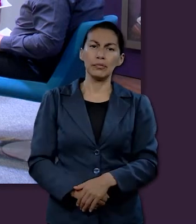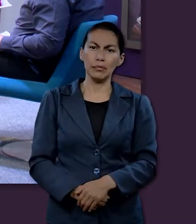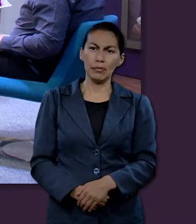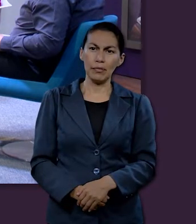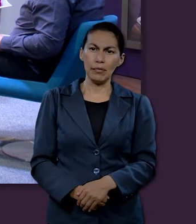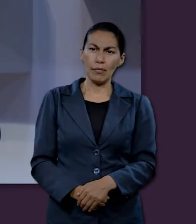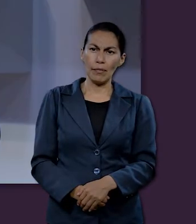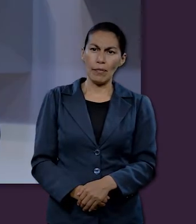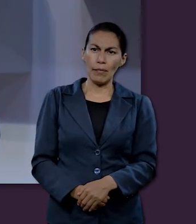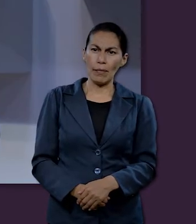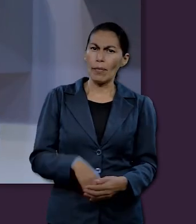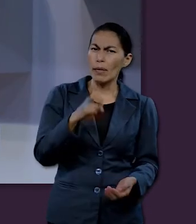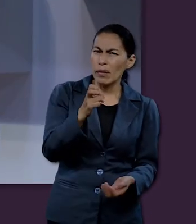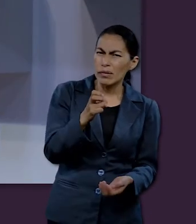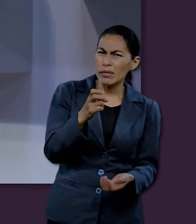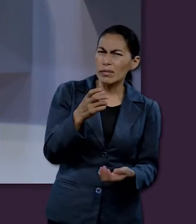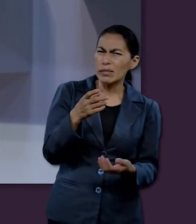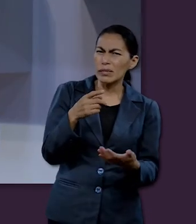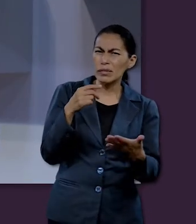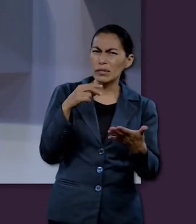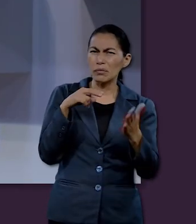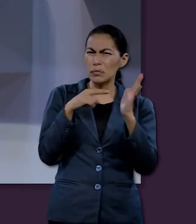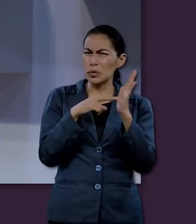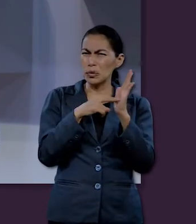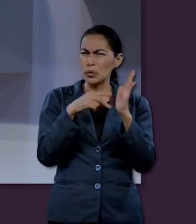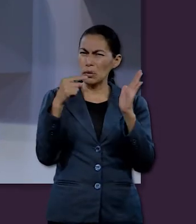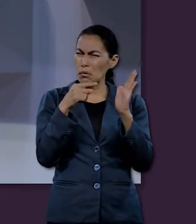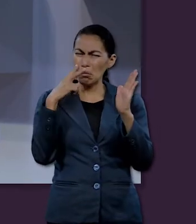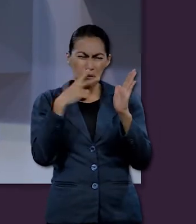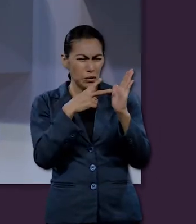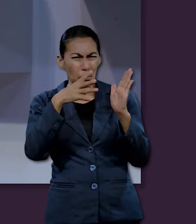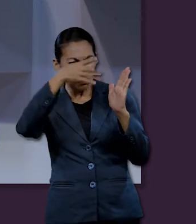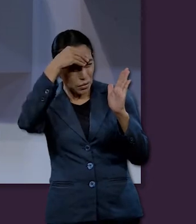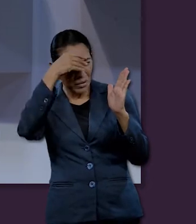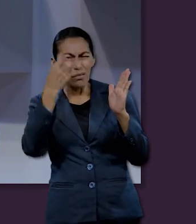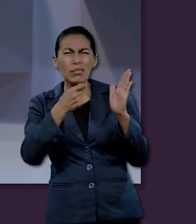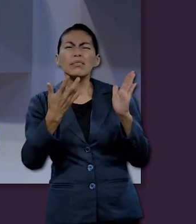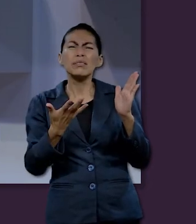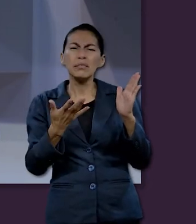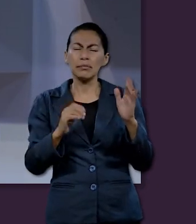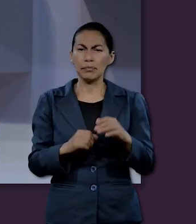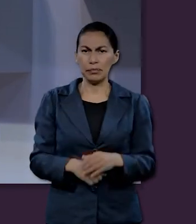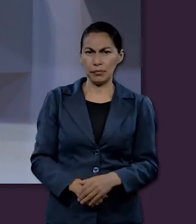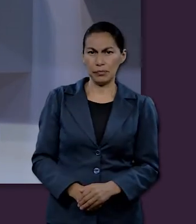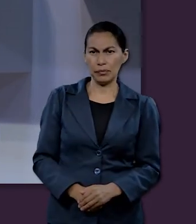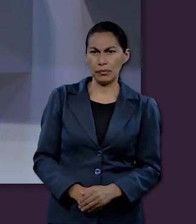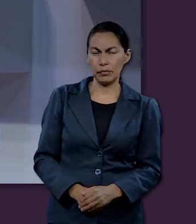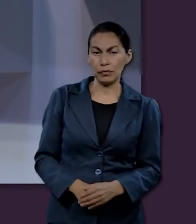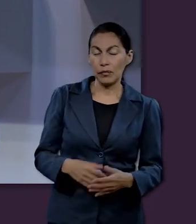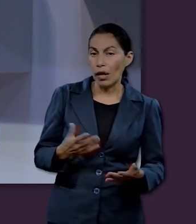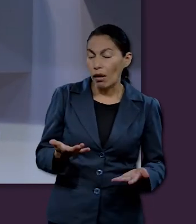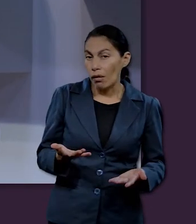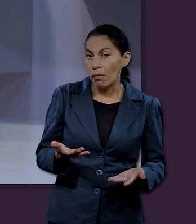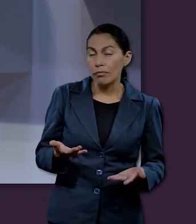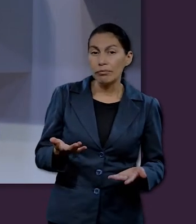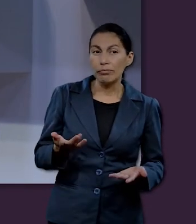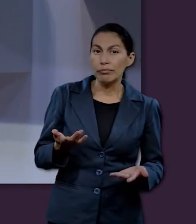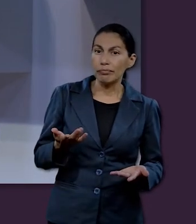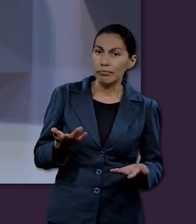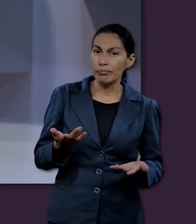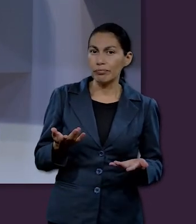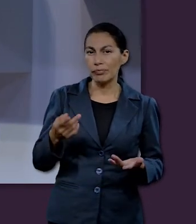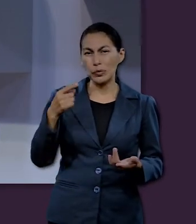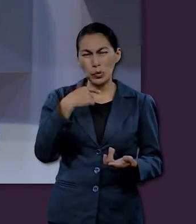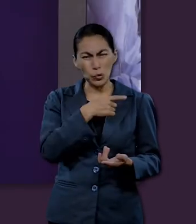Entonces, ¿qué nos enseñan estas reflexiones para nosotros? Que